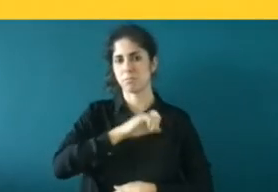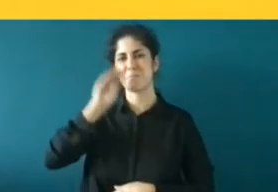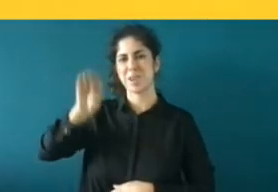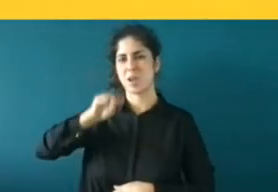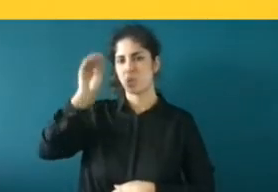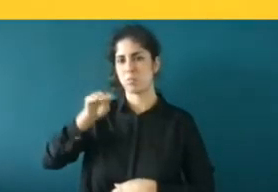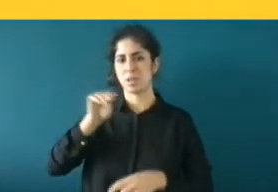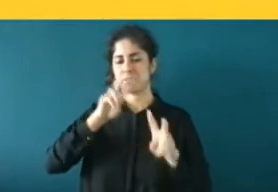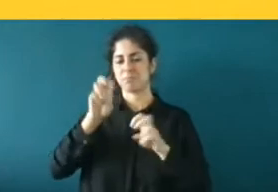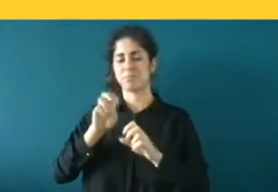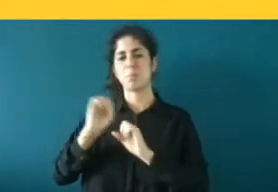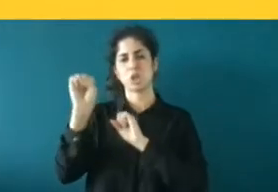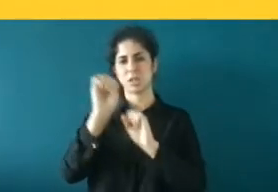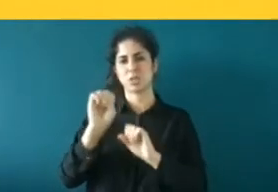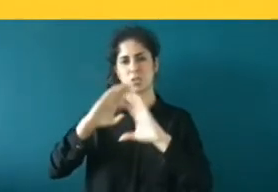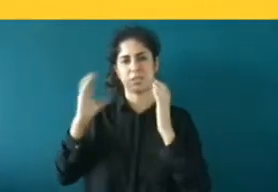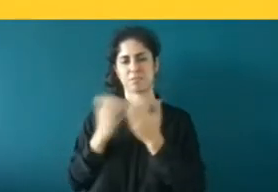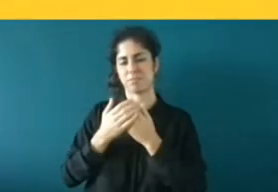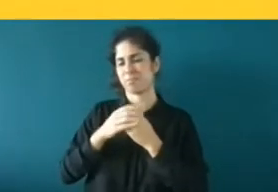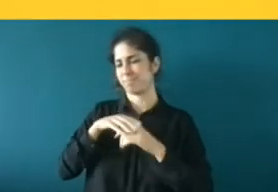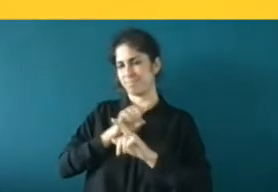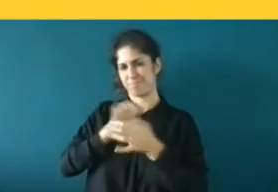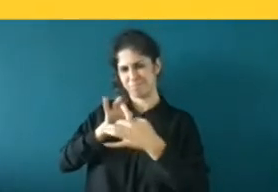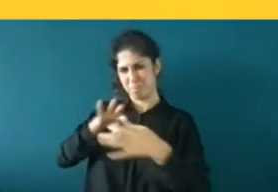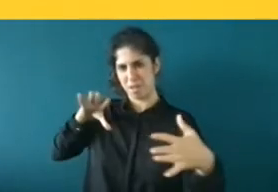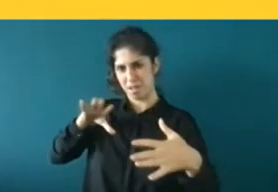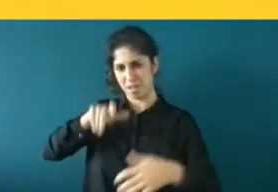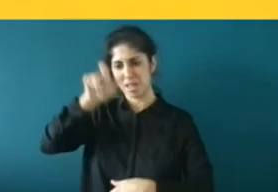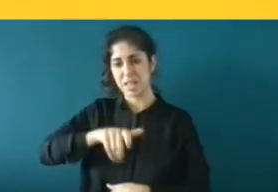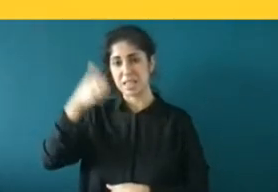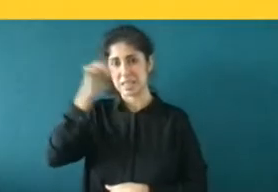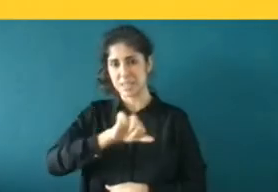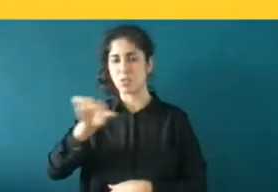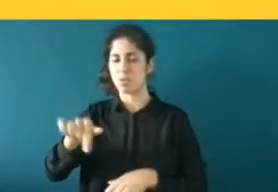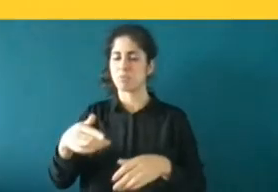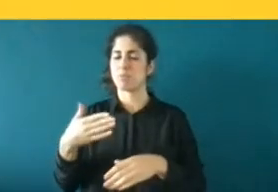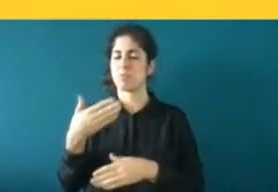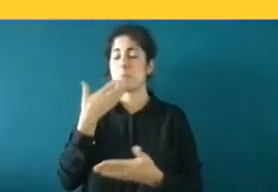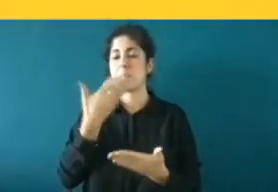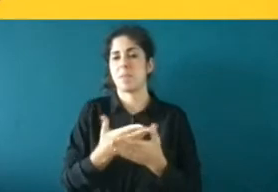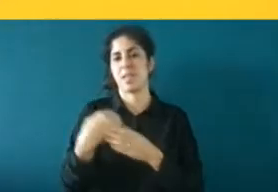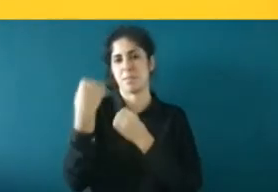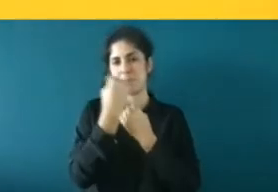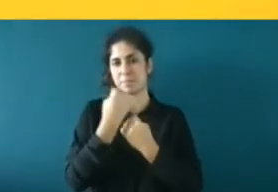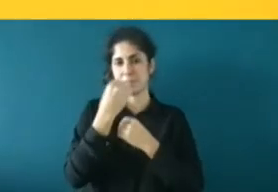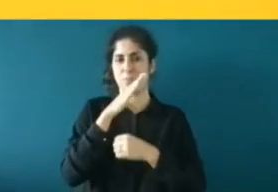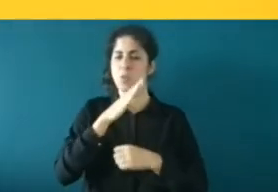a un chico le preguntaron una vez que iba por cuestión de orientación sexual que si tenía antecedentes penales